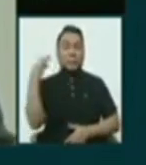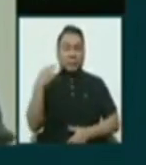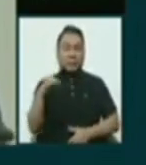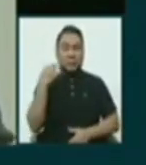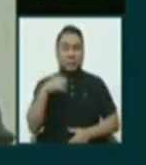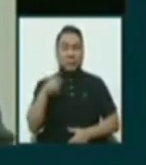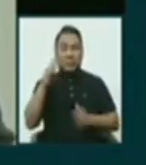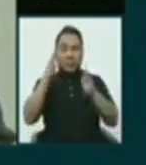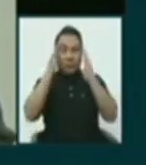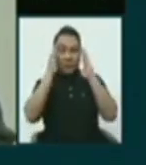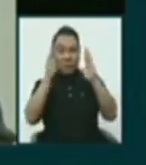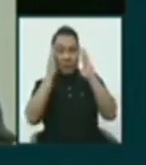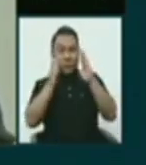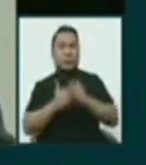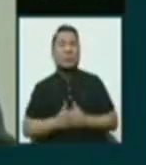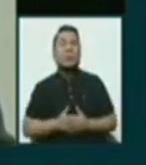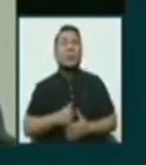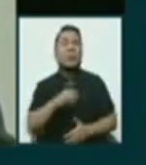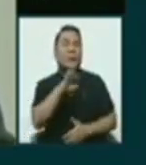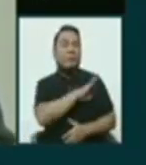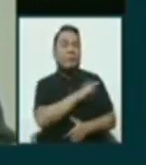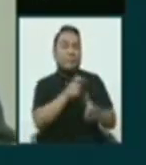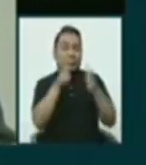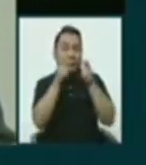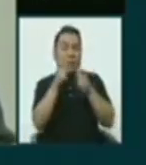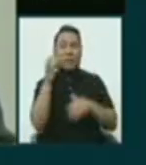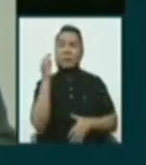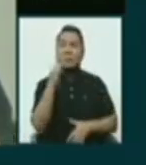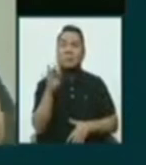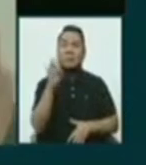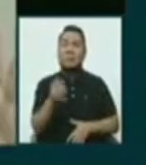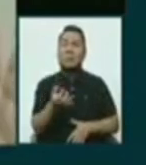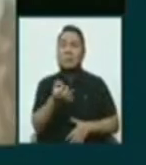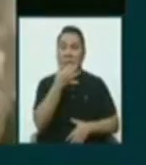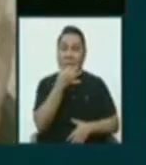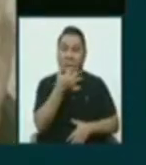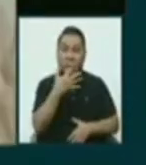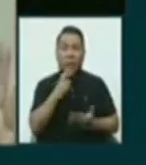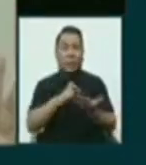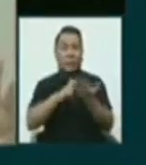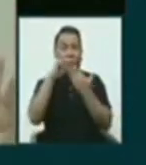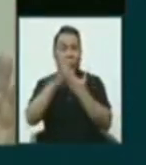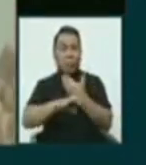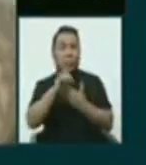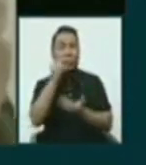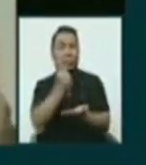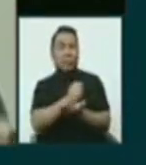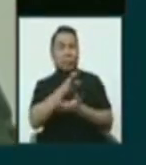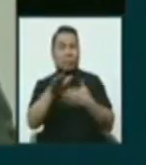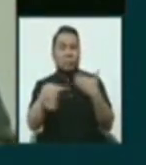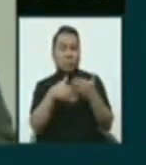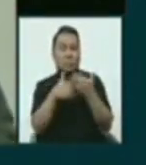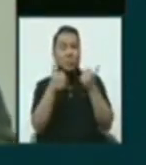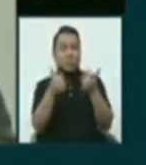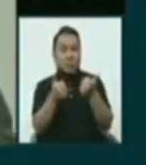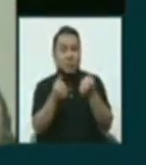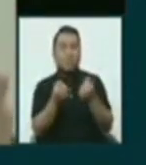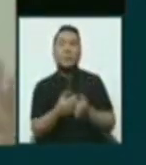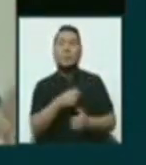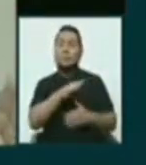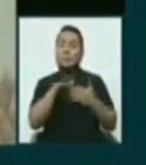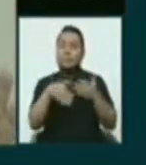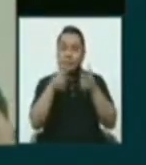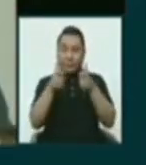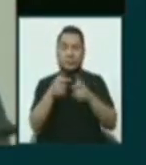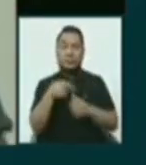atentos, fiscalizando siempre las medicinas, los proyectos que se declaran, ¿no? Si bien o mal, porque todo lo que